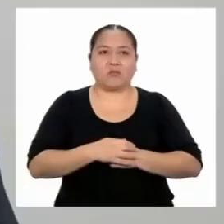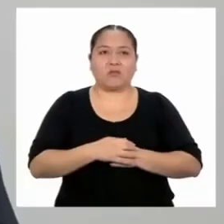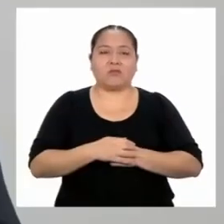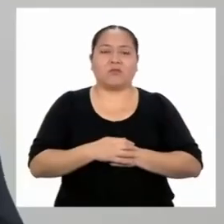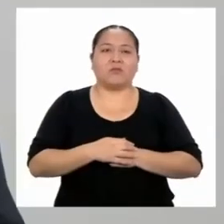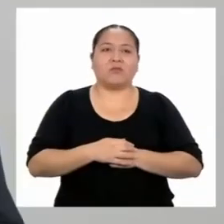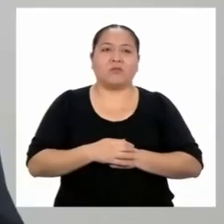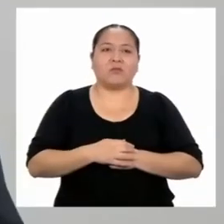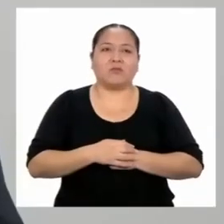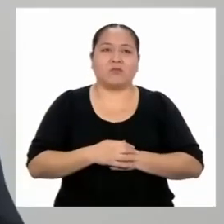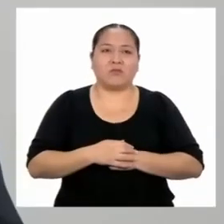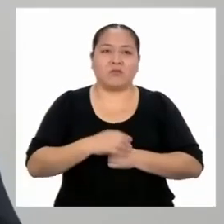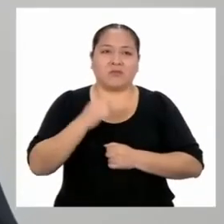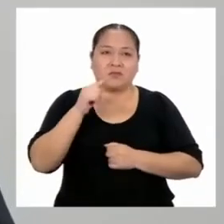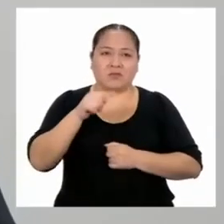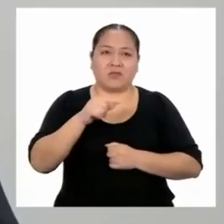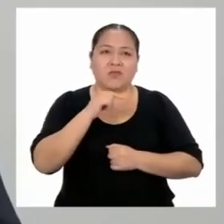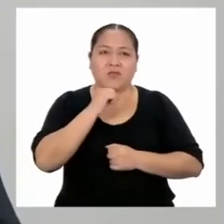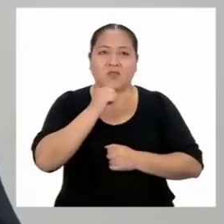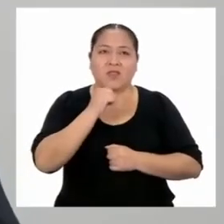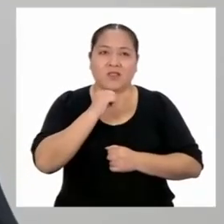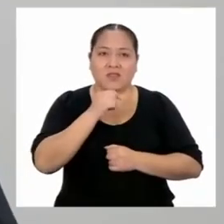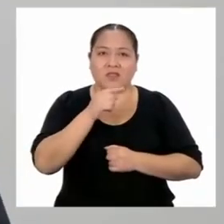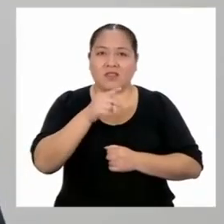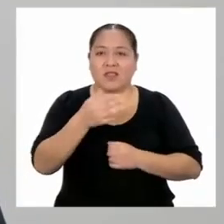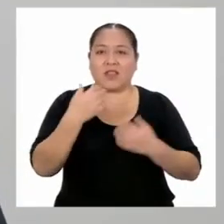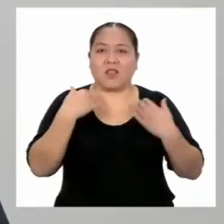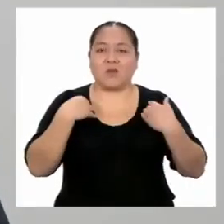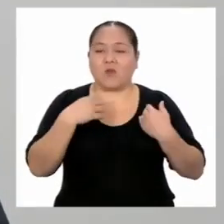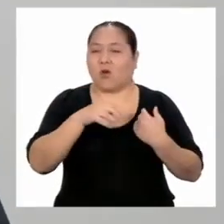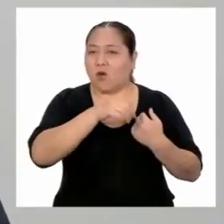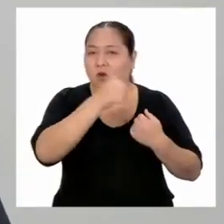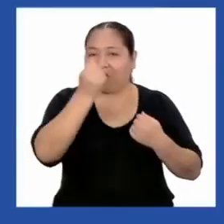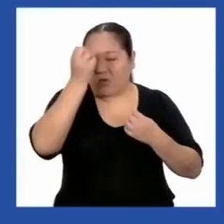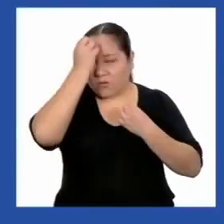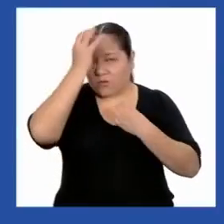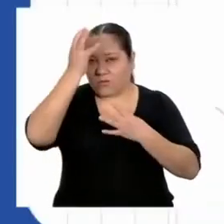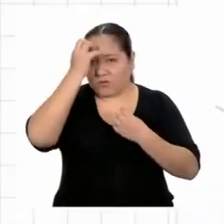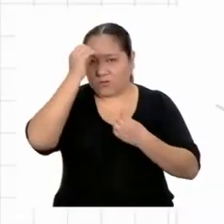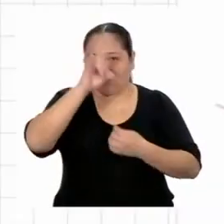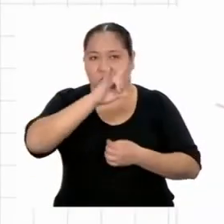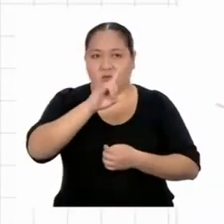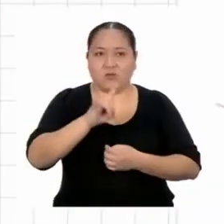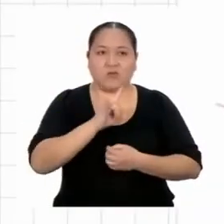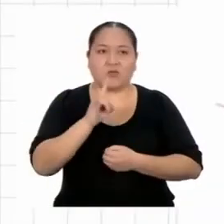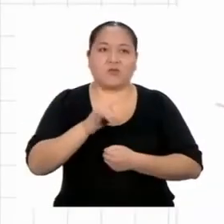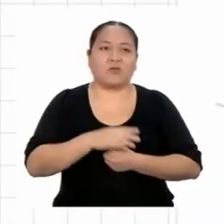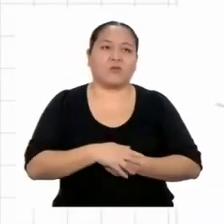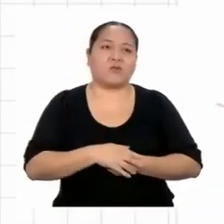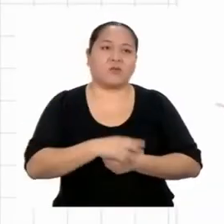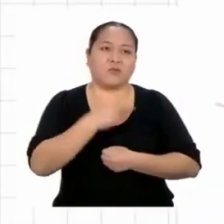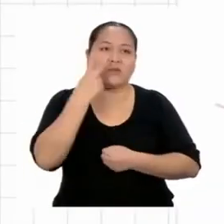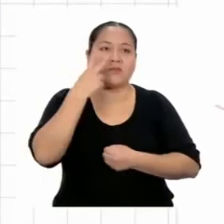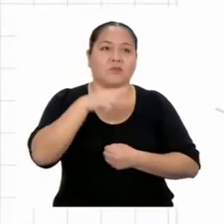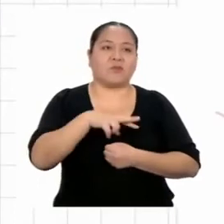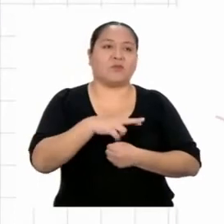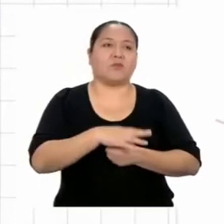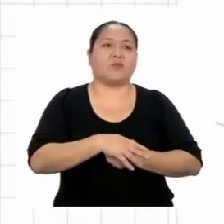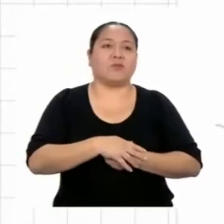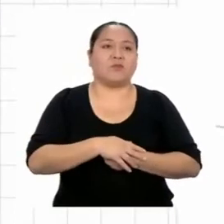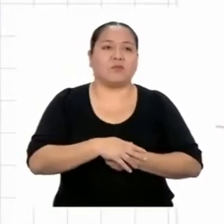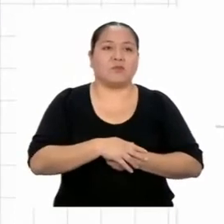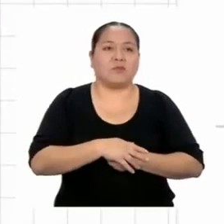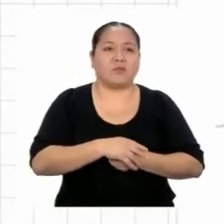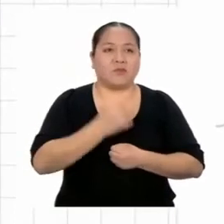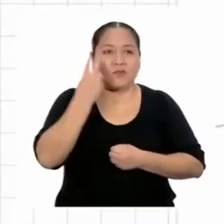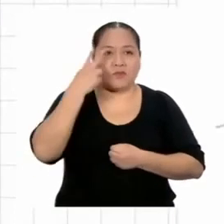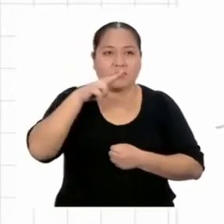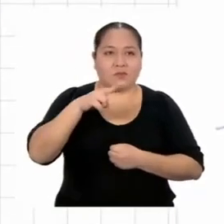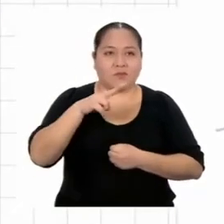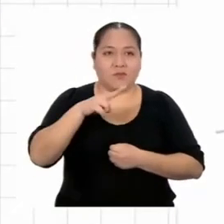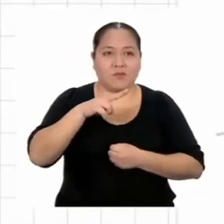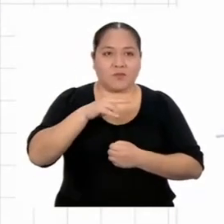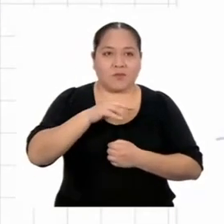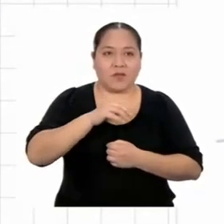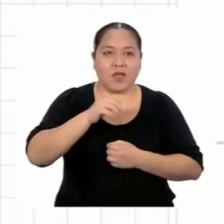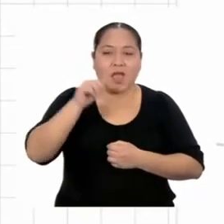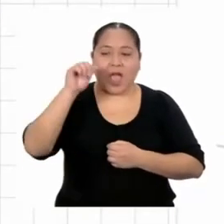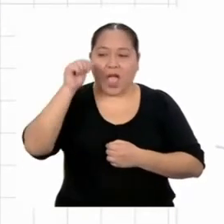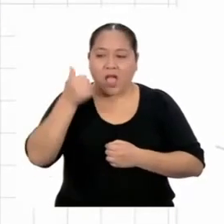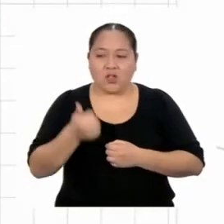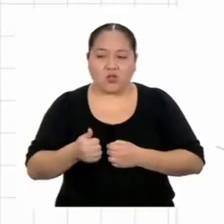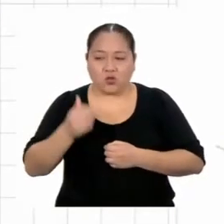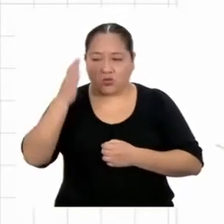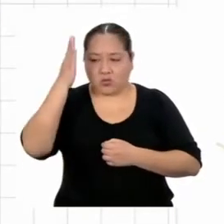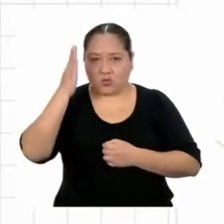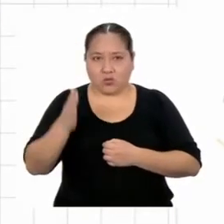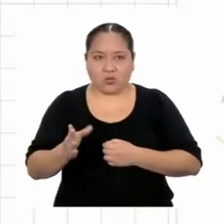A falta de esa medida, tenemos otros datos que podemos utilizar. Mira, Jonathan. ¿Ves esa raya azul hacia el lado derecho?